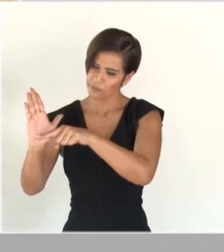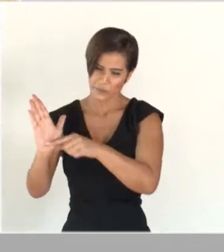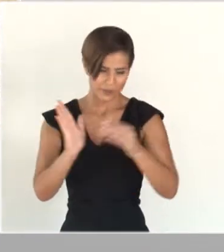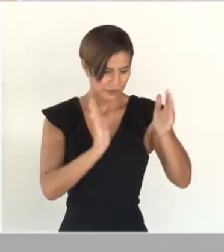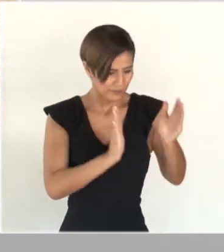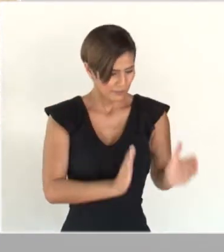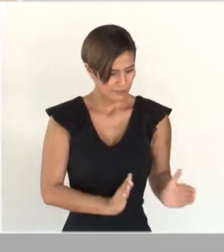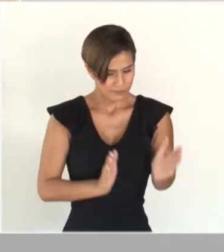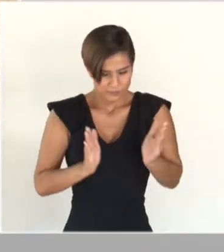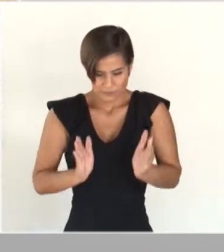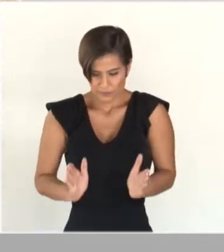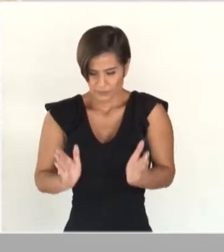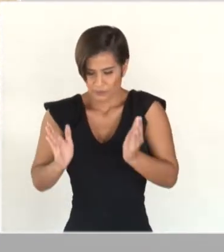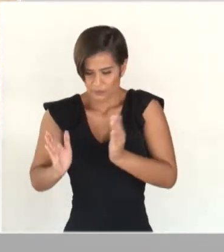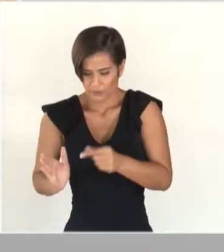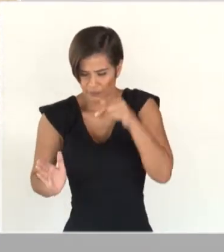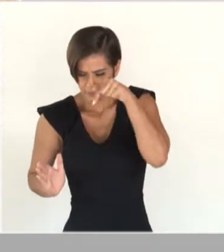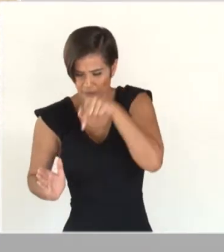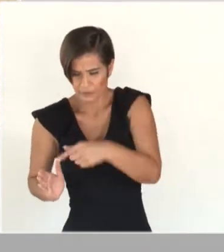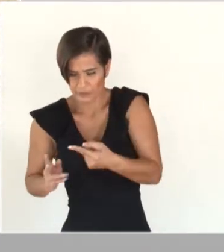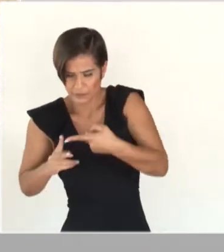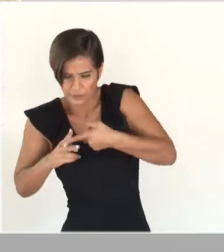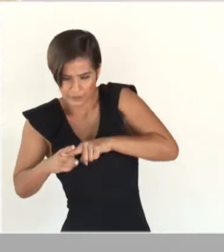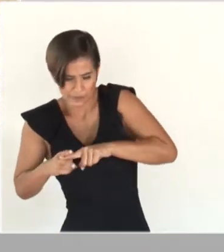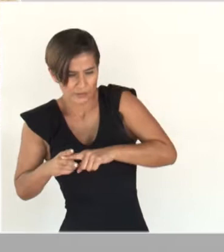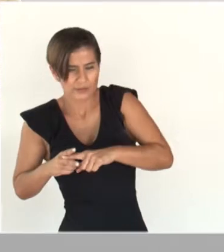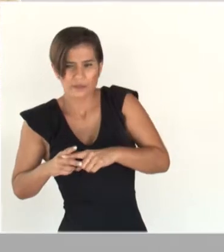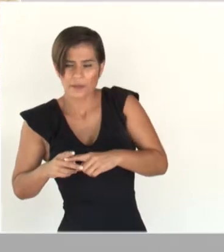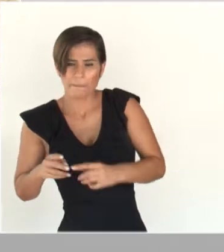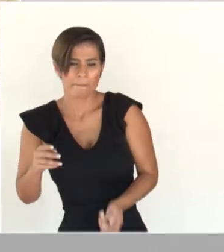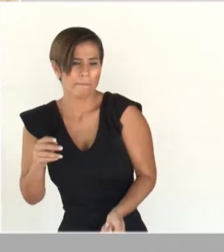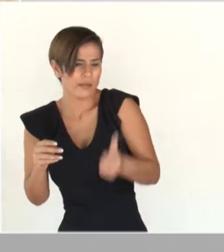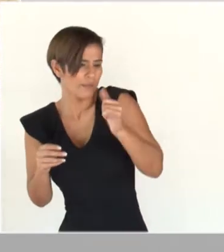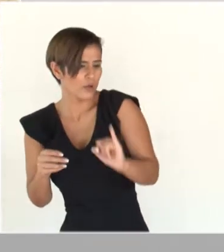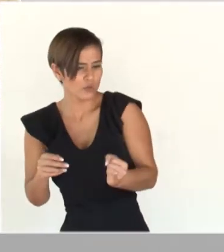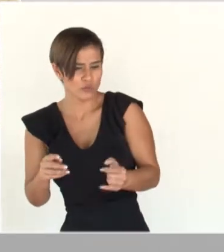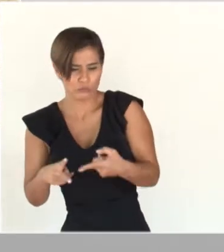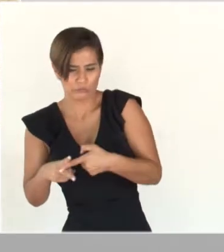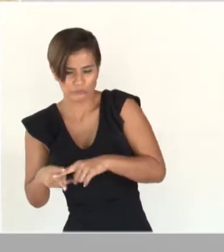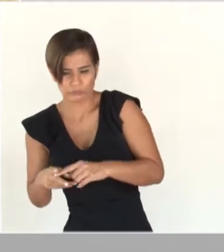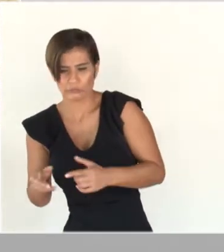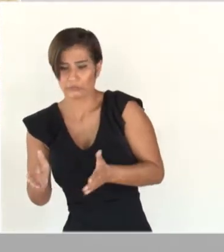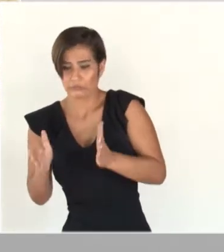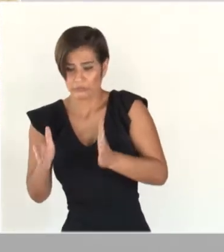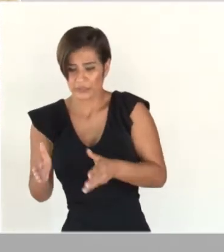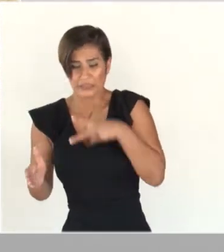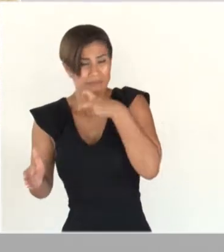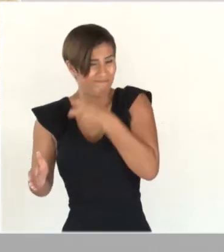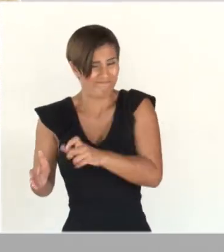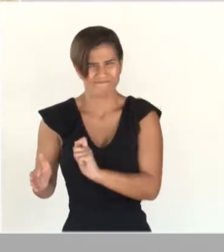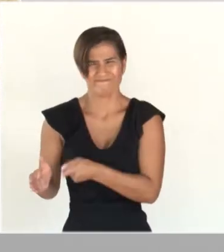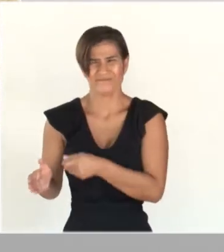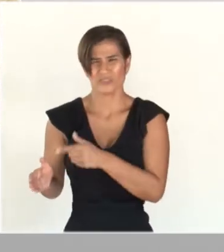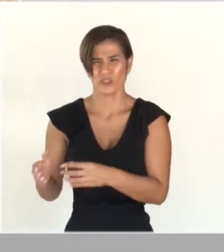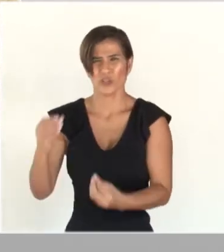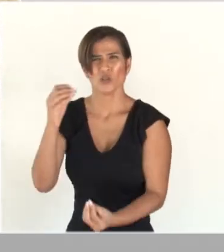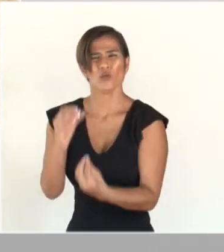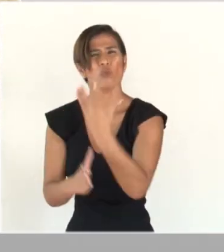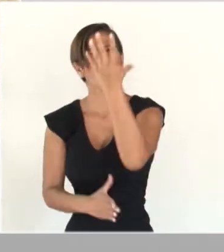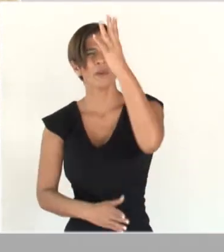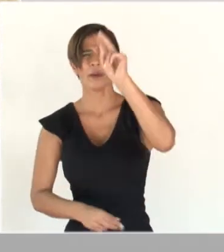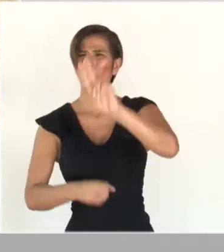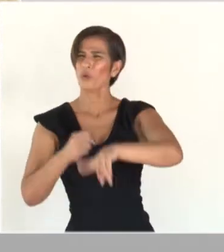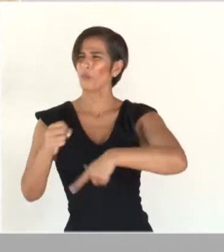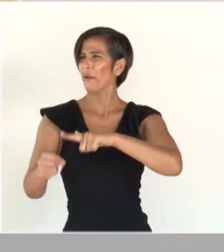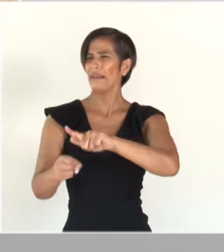que inicia el próximo lunes, primero de junio, a la cual denominó Nueva Normalidad.